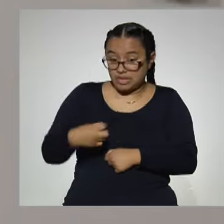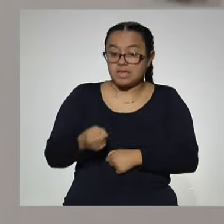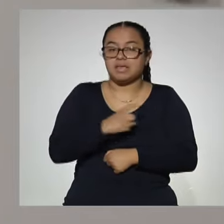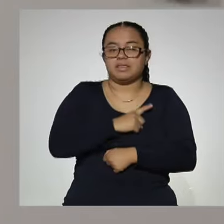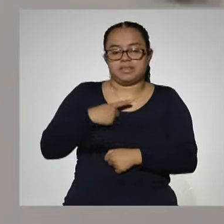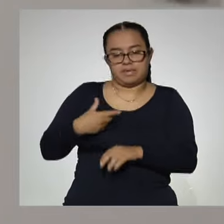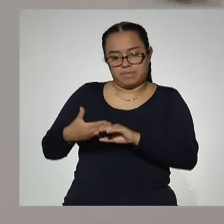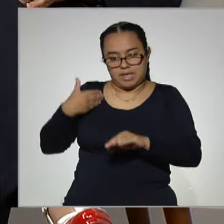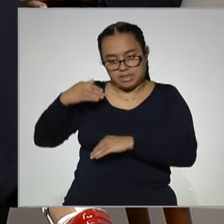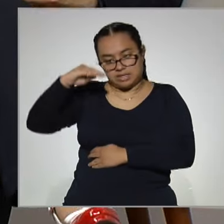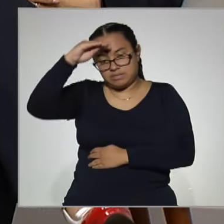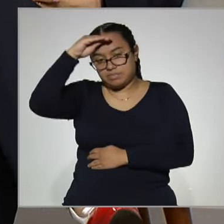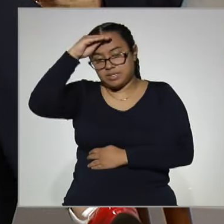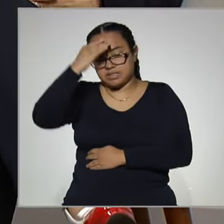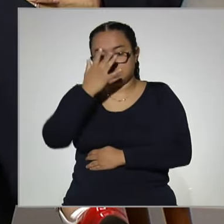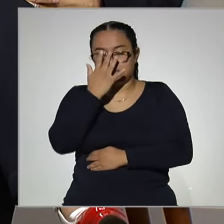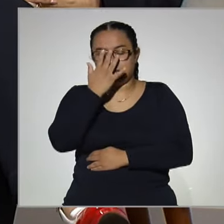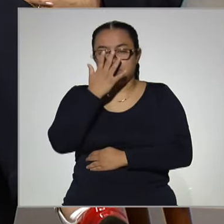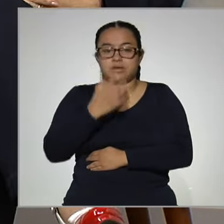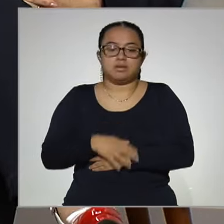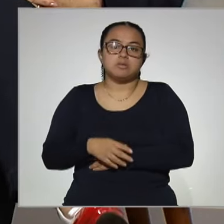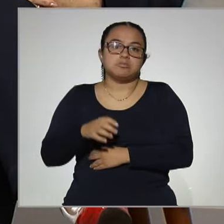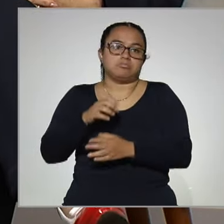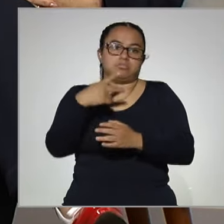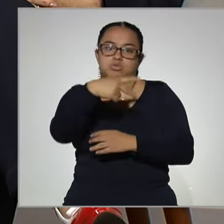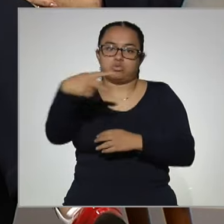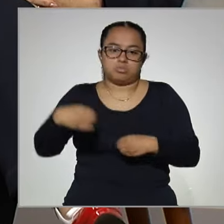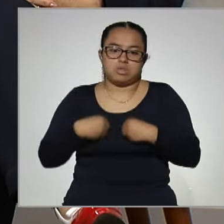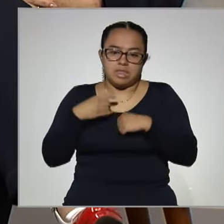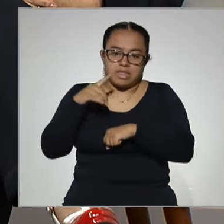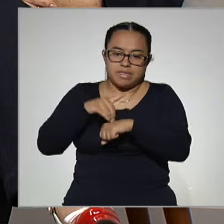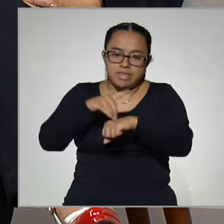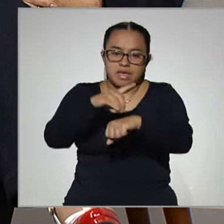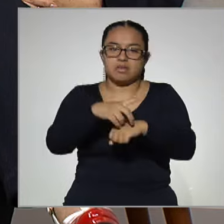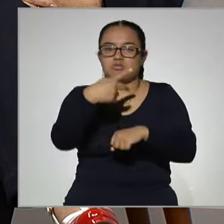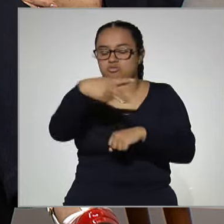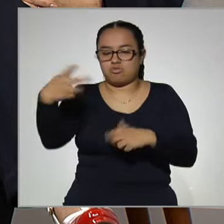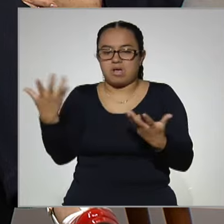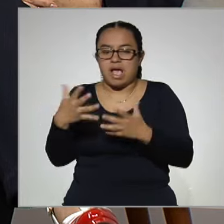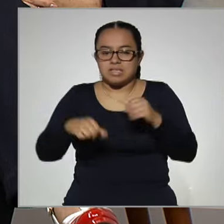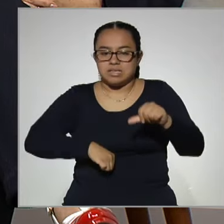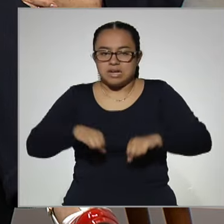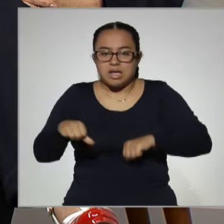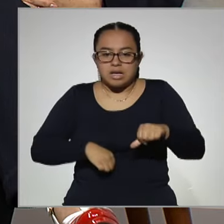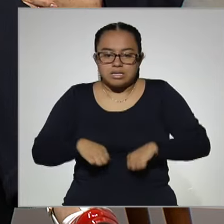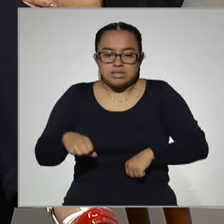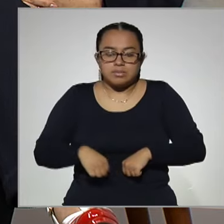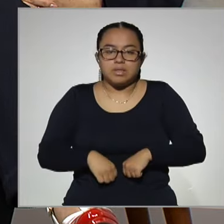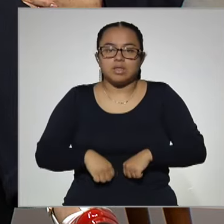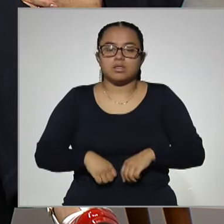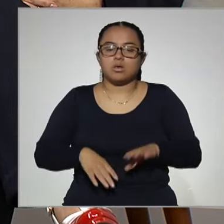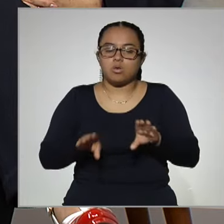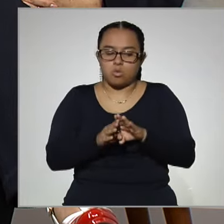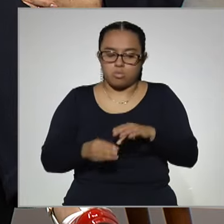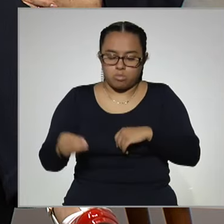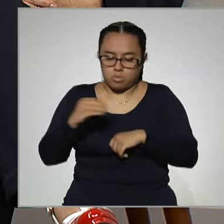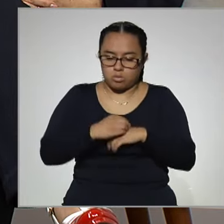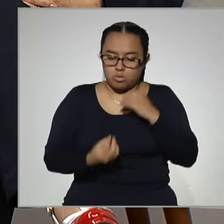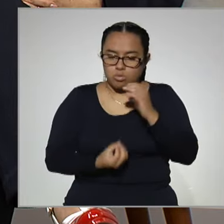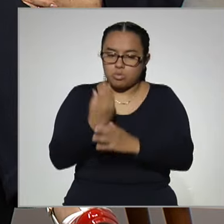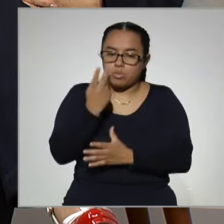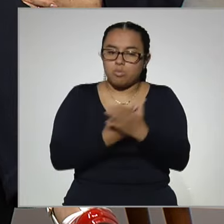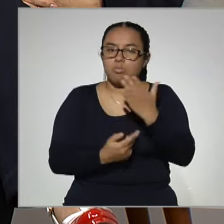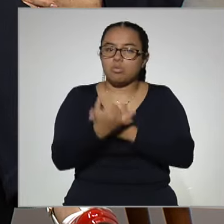contemplarlo, hay que ver en tu cotidianidad, en las actividades que tú realizas, ¿cómo vas a integrar este nuevo